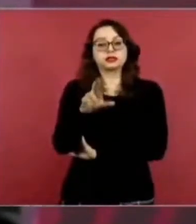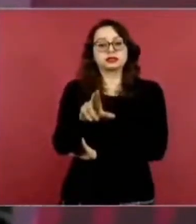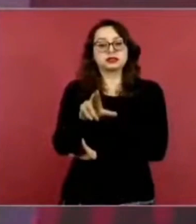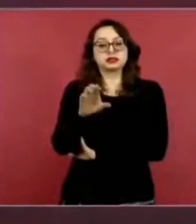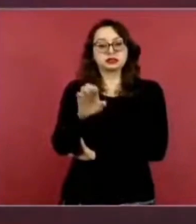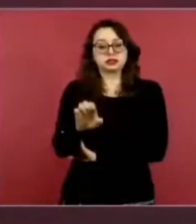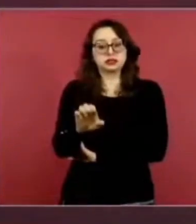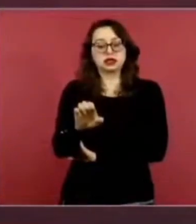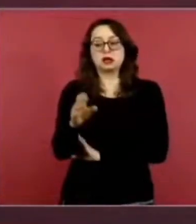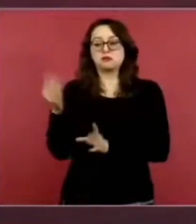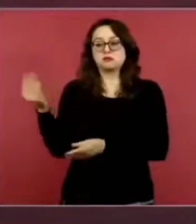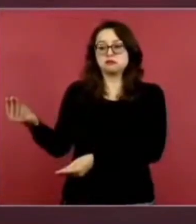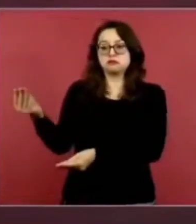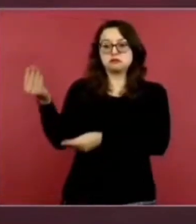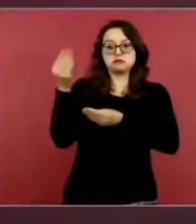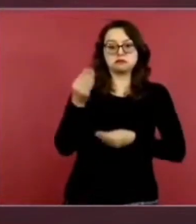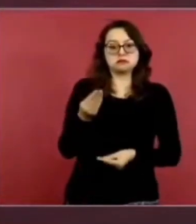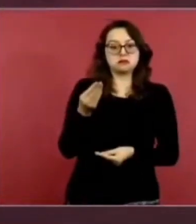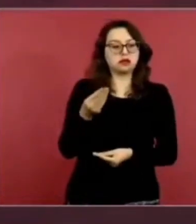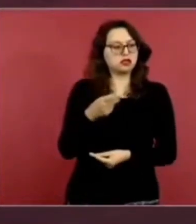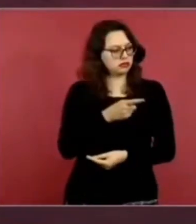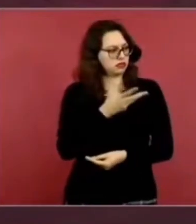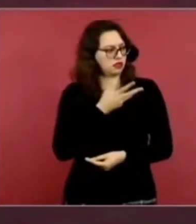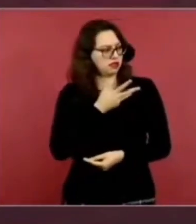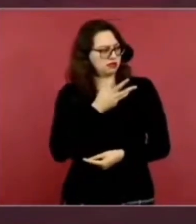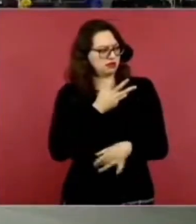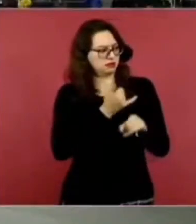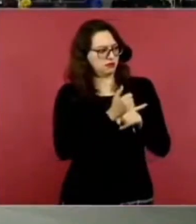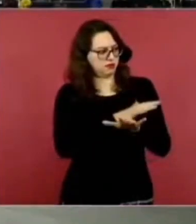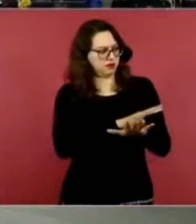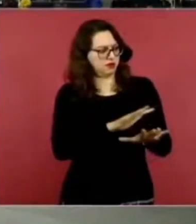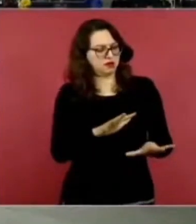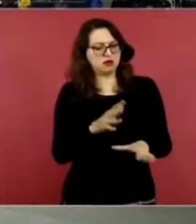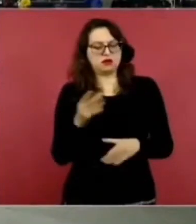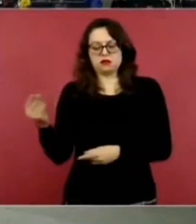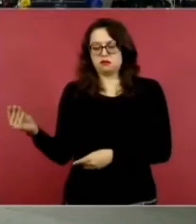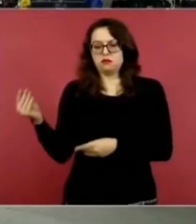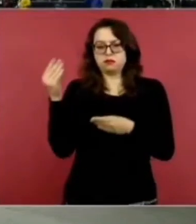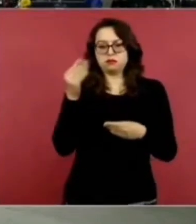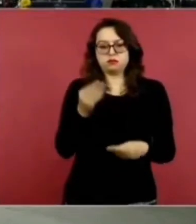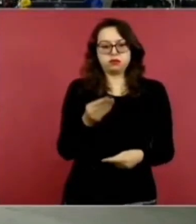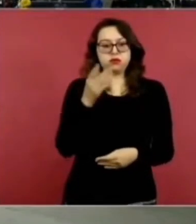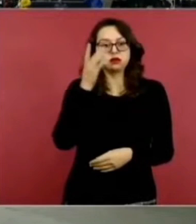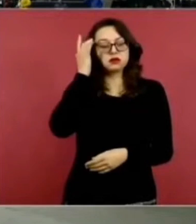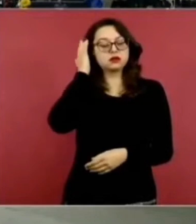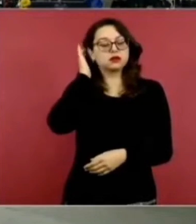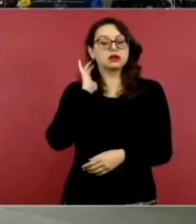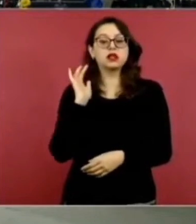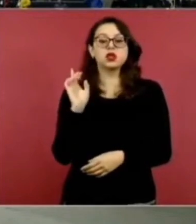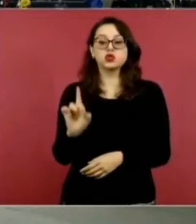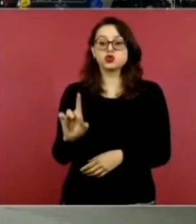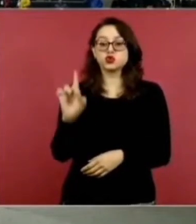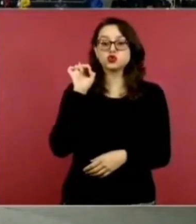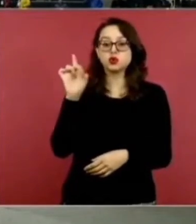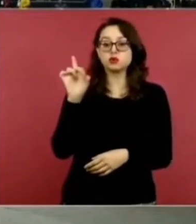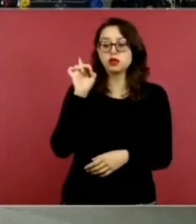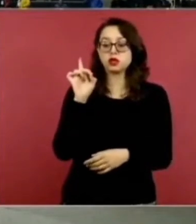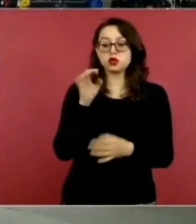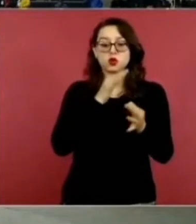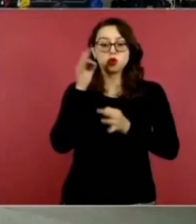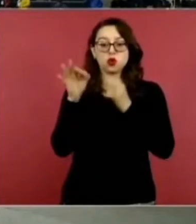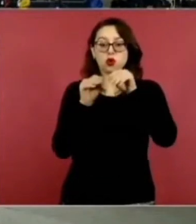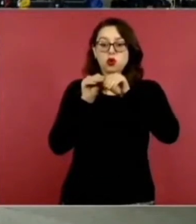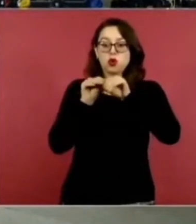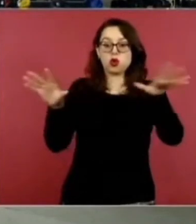entregó… A ver si lo tienes, el dato. Sacó un boletín el domingo, ¿no? De que habían localizado a